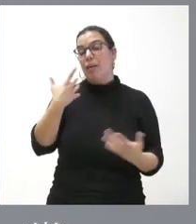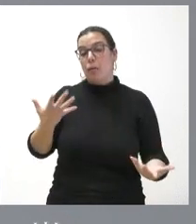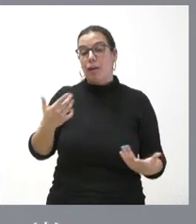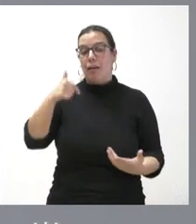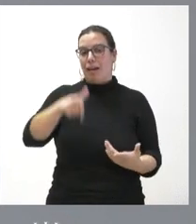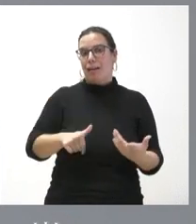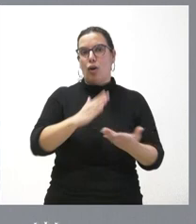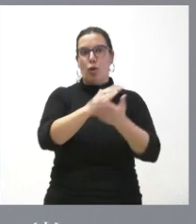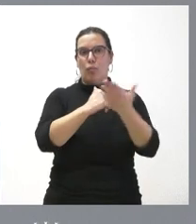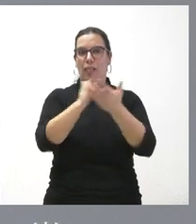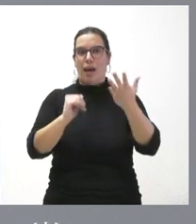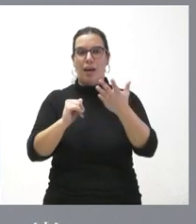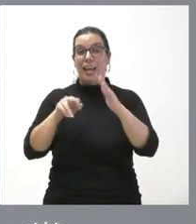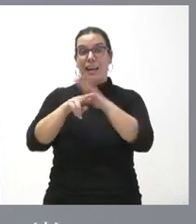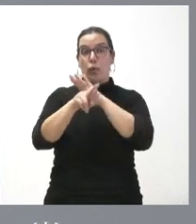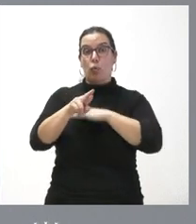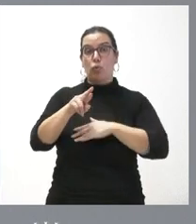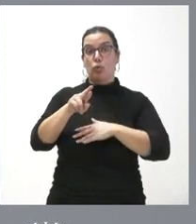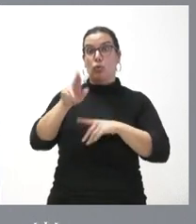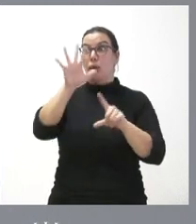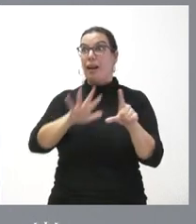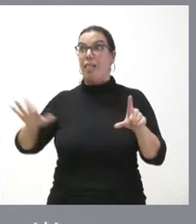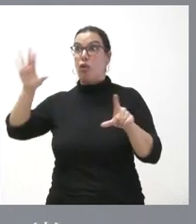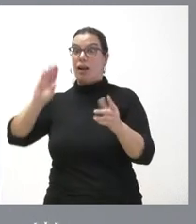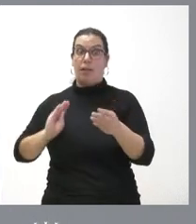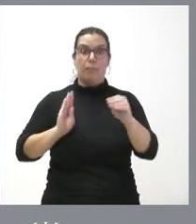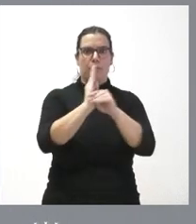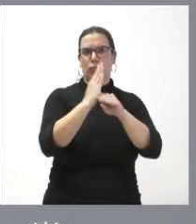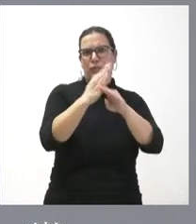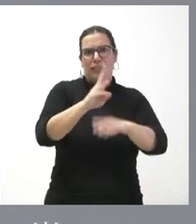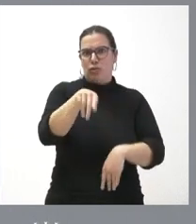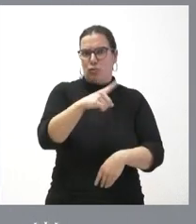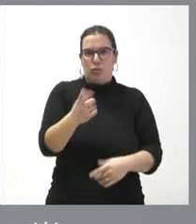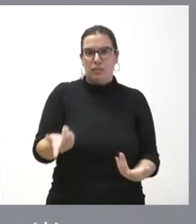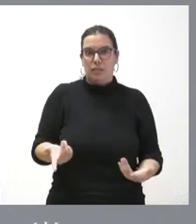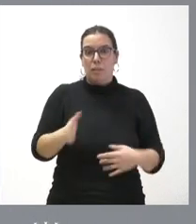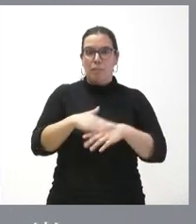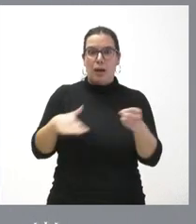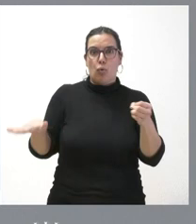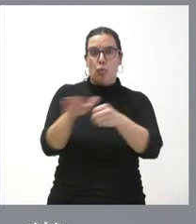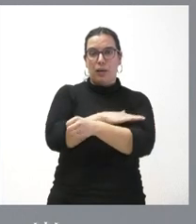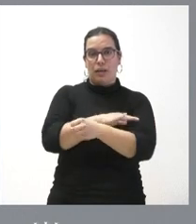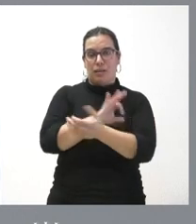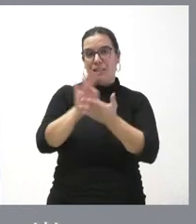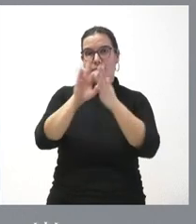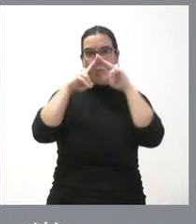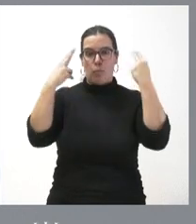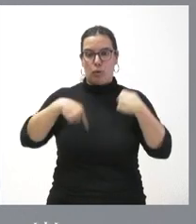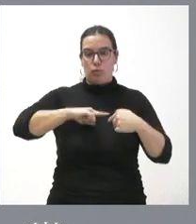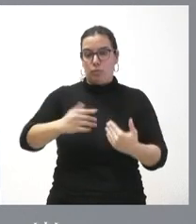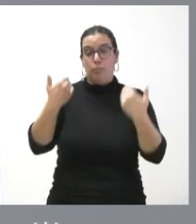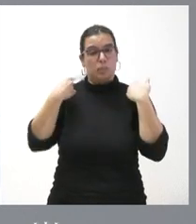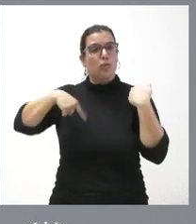infrafinanciada que los recursos que recibimos del sistema de financiación no son suficientes para abordar el coste de los servicios públicos que tenemos asumidos esto nosotros lo compartimos